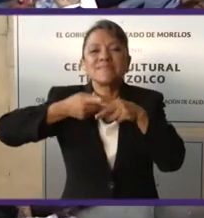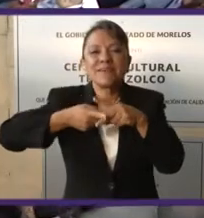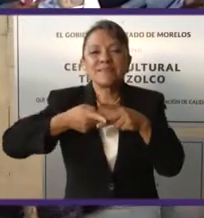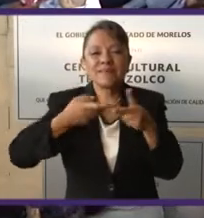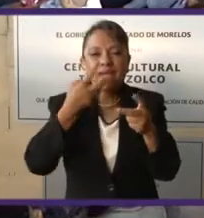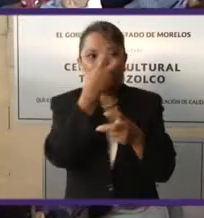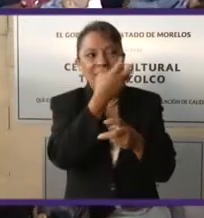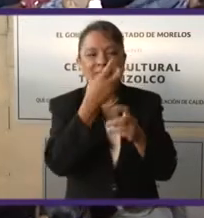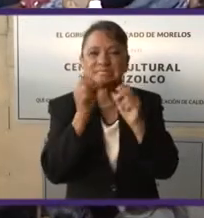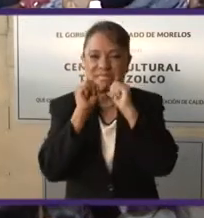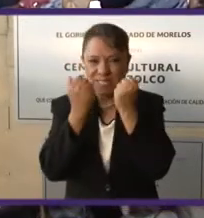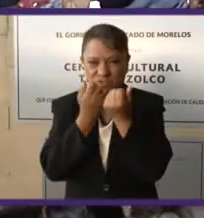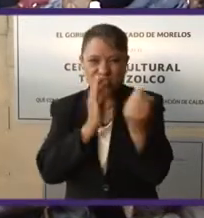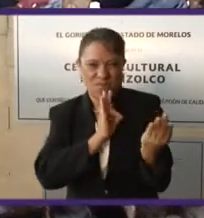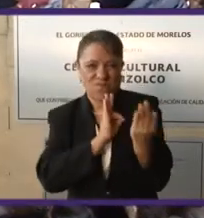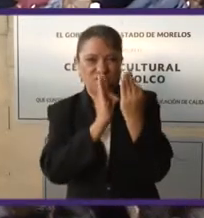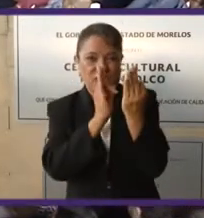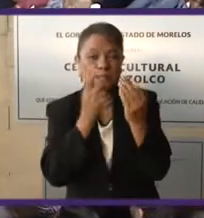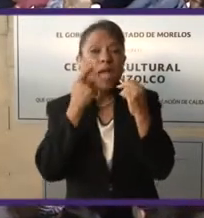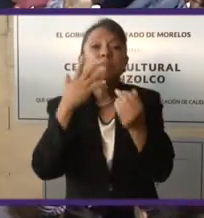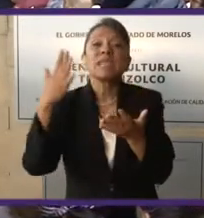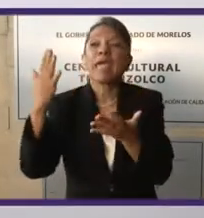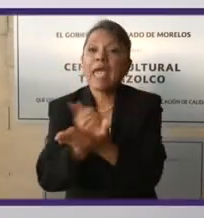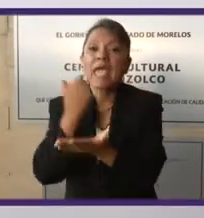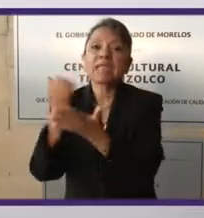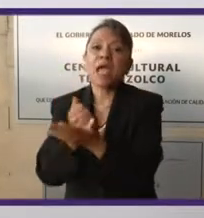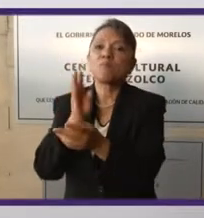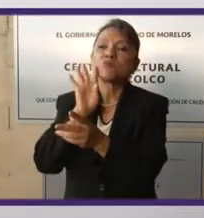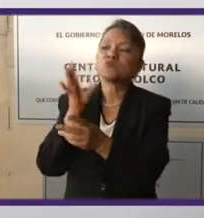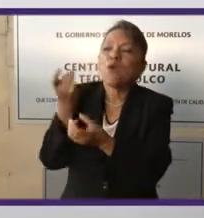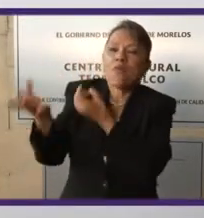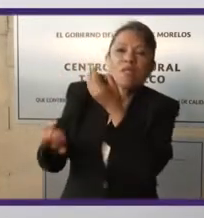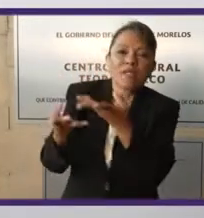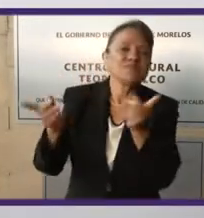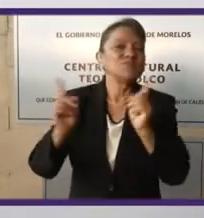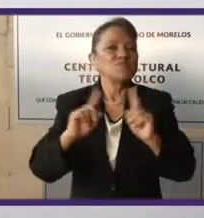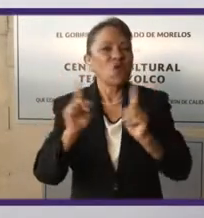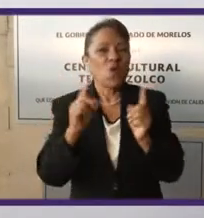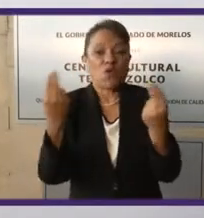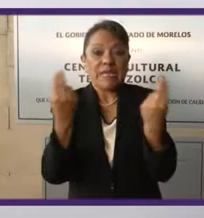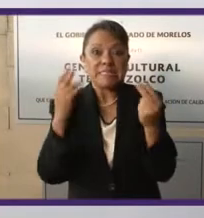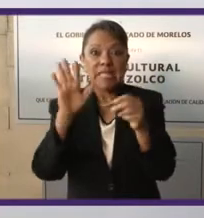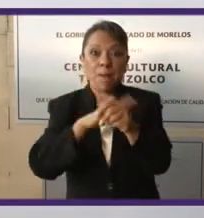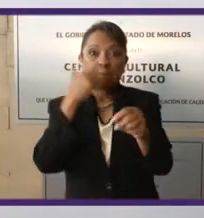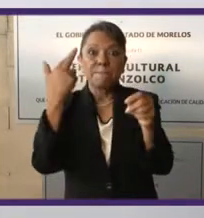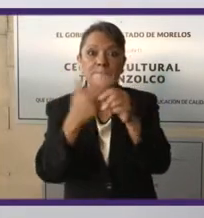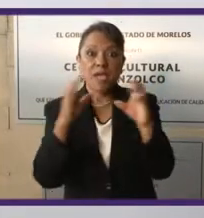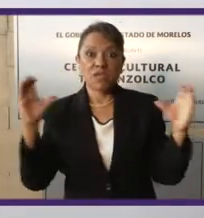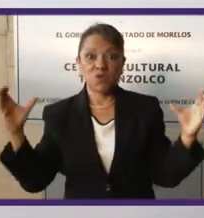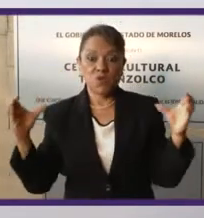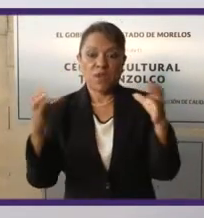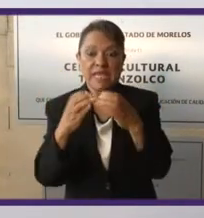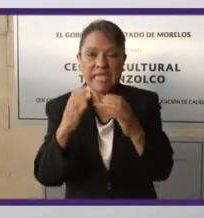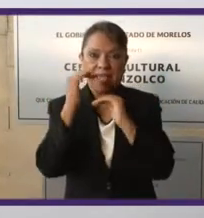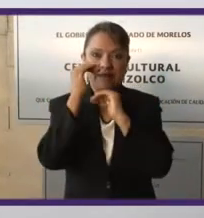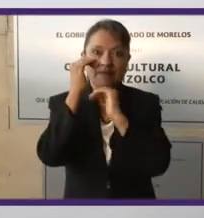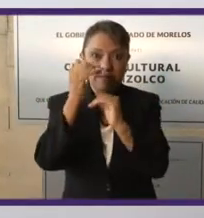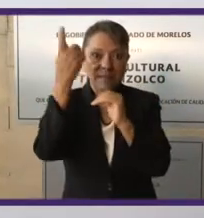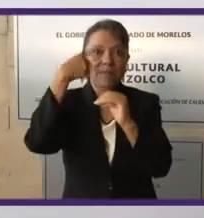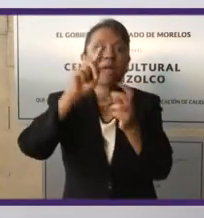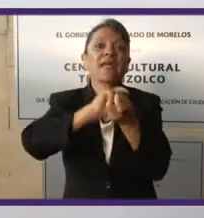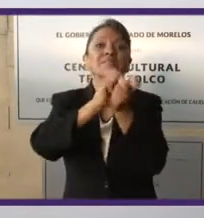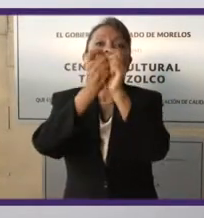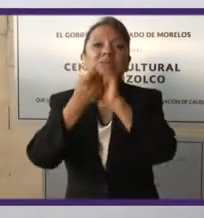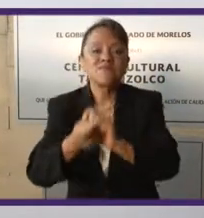para ver si le ganamos a tal o cual. No, se requiere una mayoría estable para poder hacer las transformaciones del país.